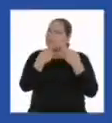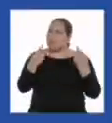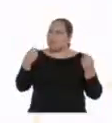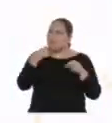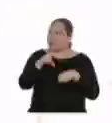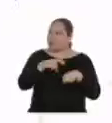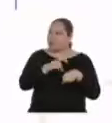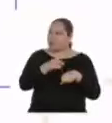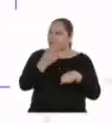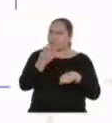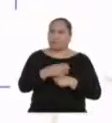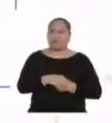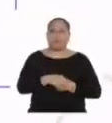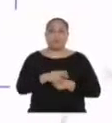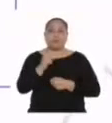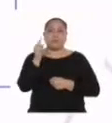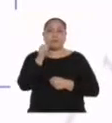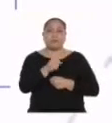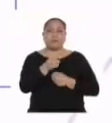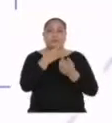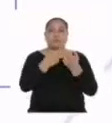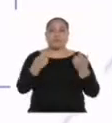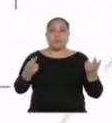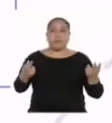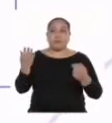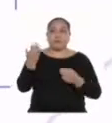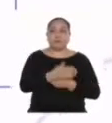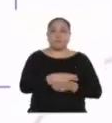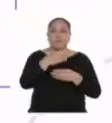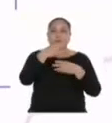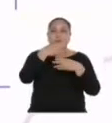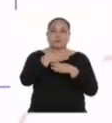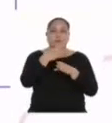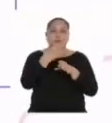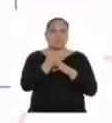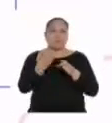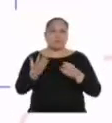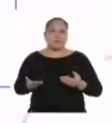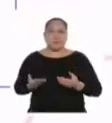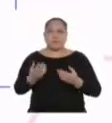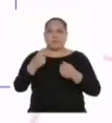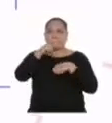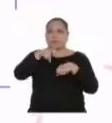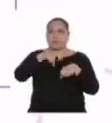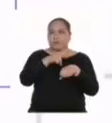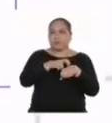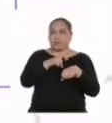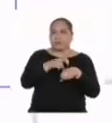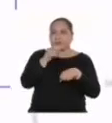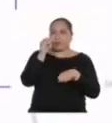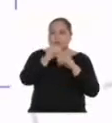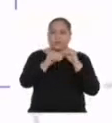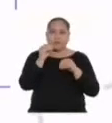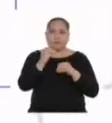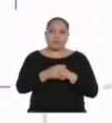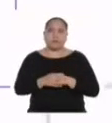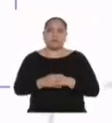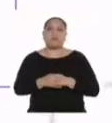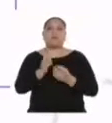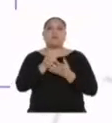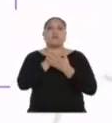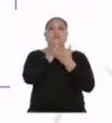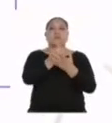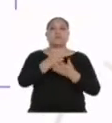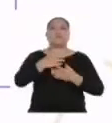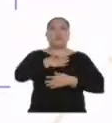naturales? Este tipo de recursos son aquellos elementos de la naturaleza que contribuyen a